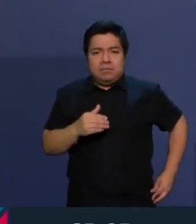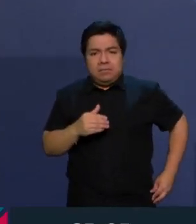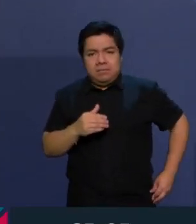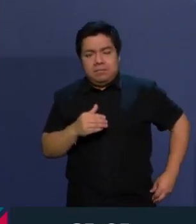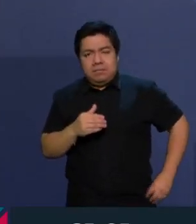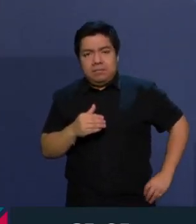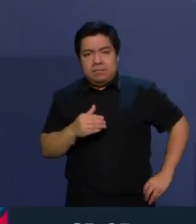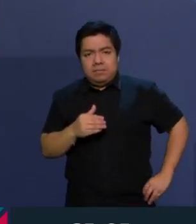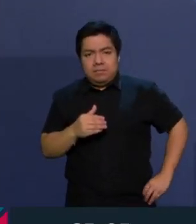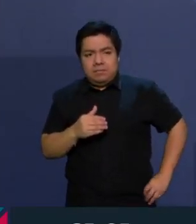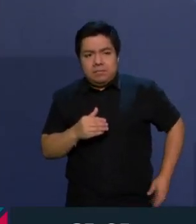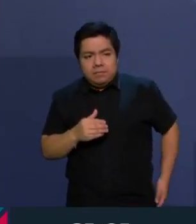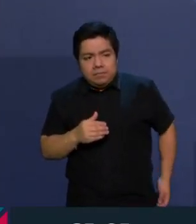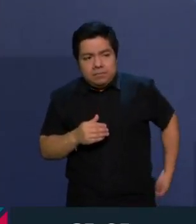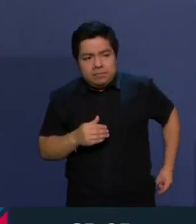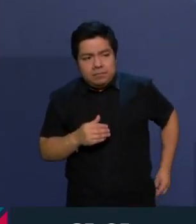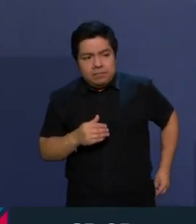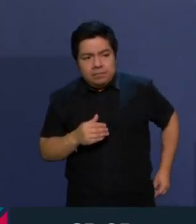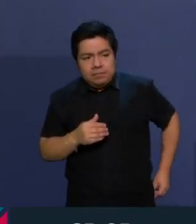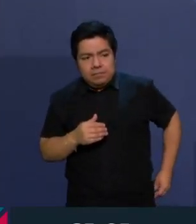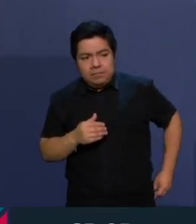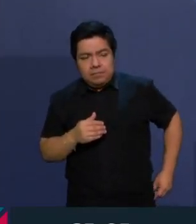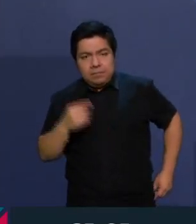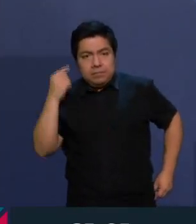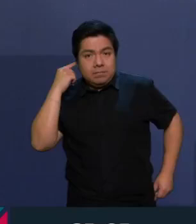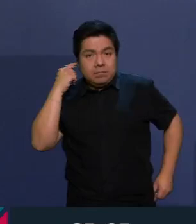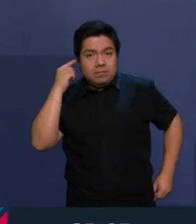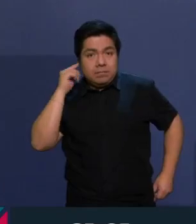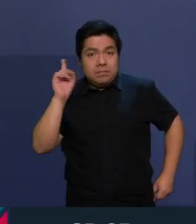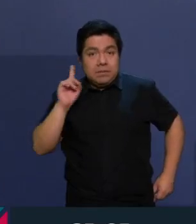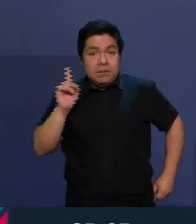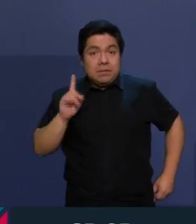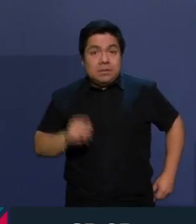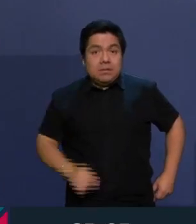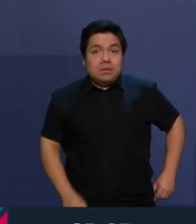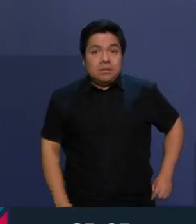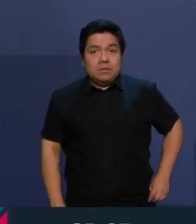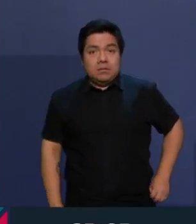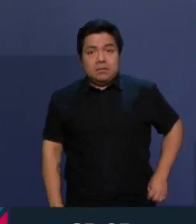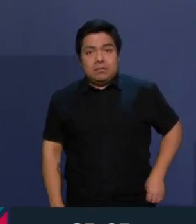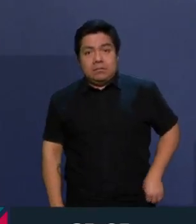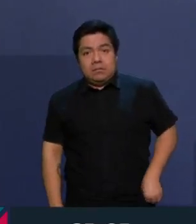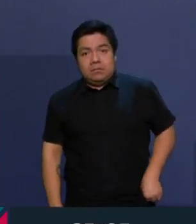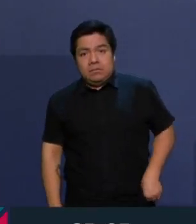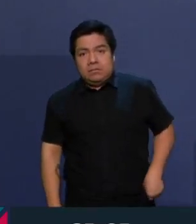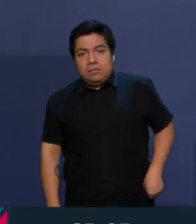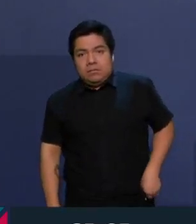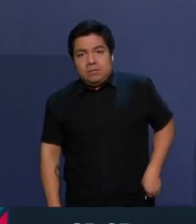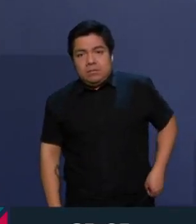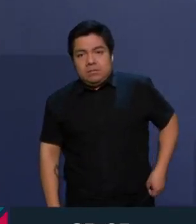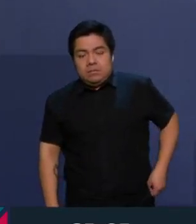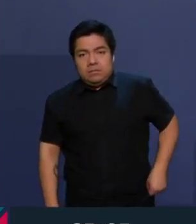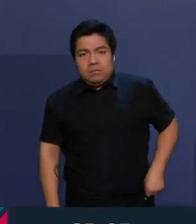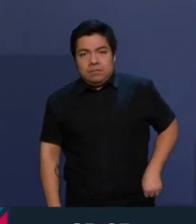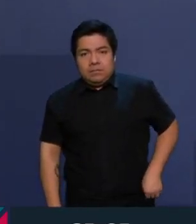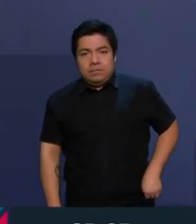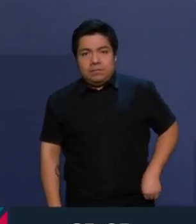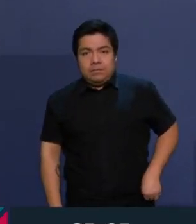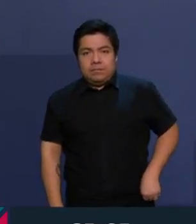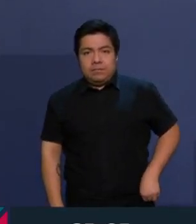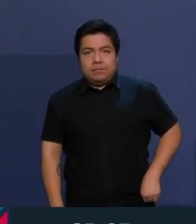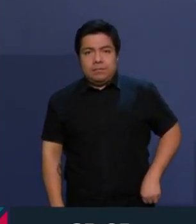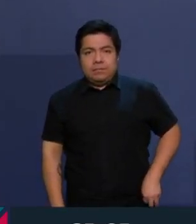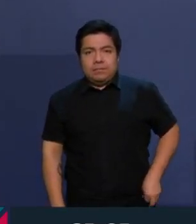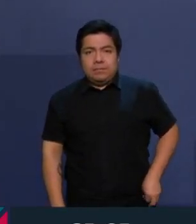Pemex y dejar que se pierda esa industria, que es muy ineficiente y muy importante, que es un barril sin fondo en el que el gobierno de México